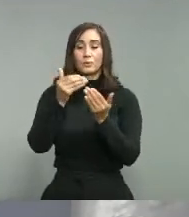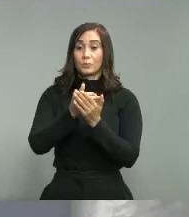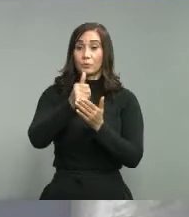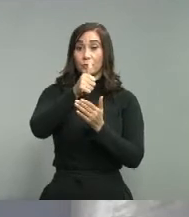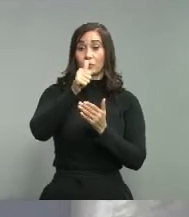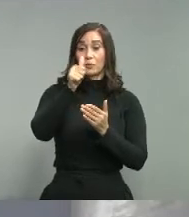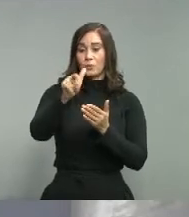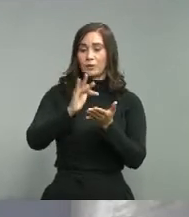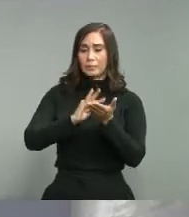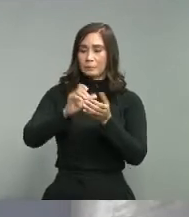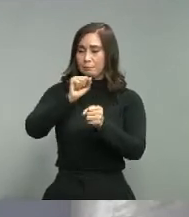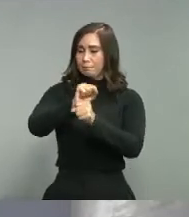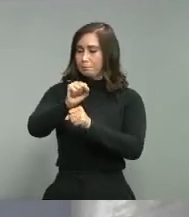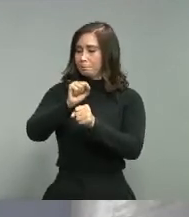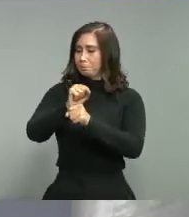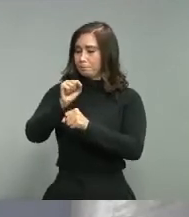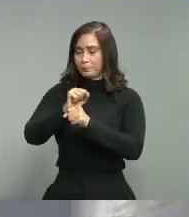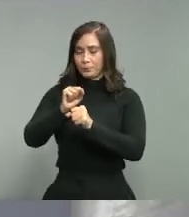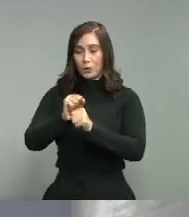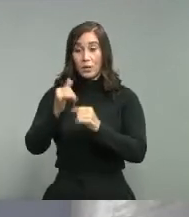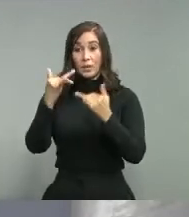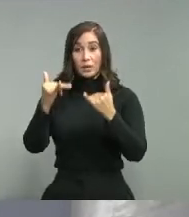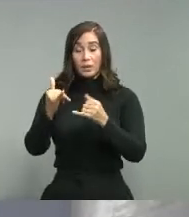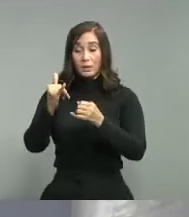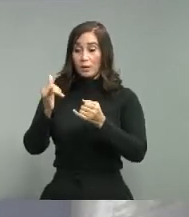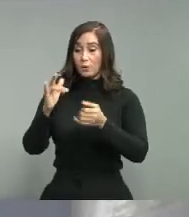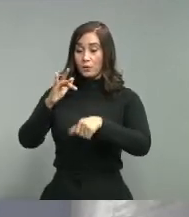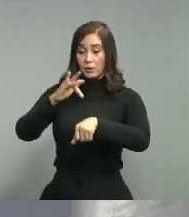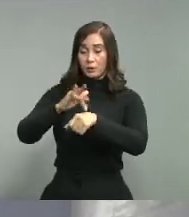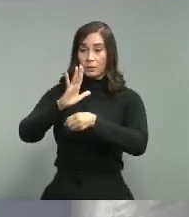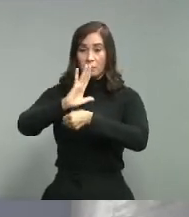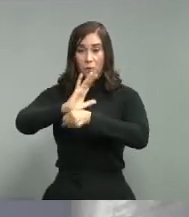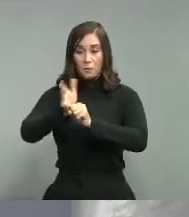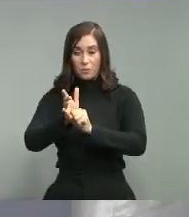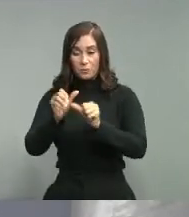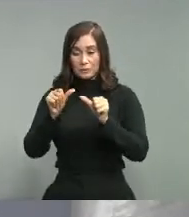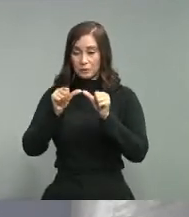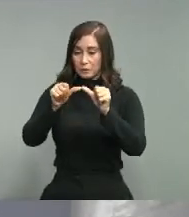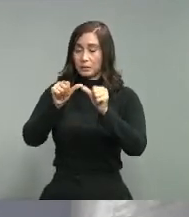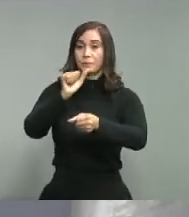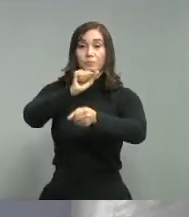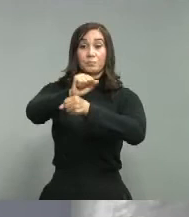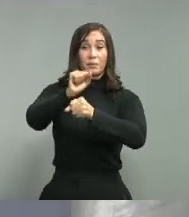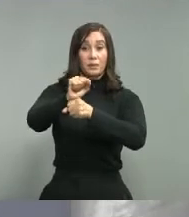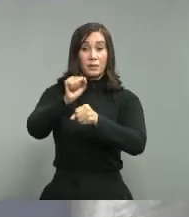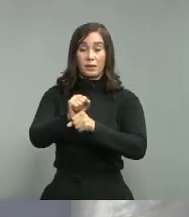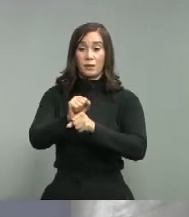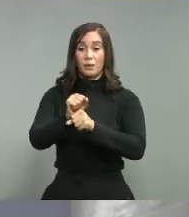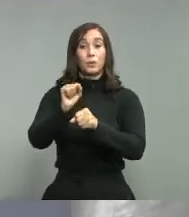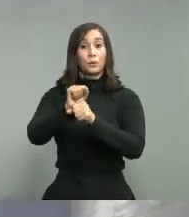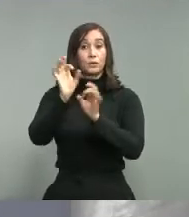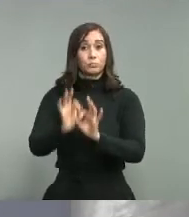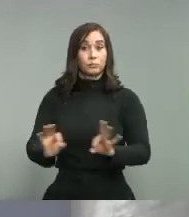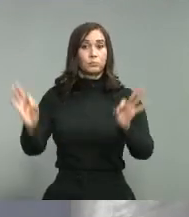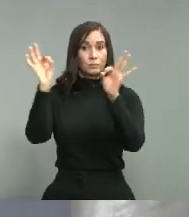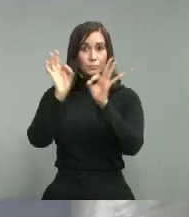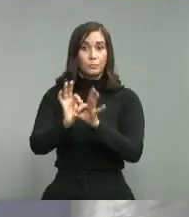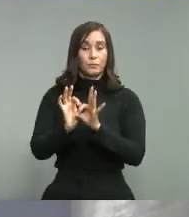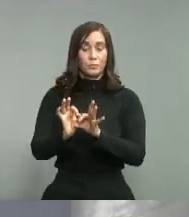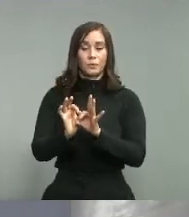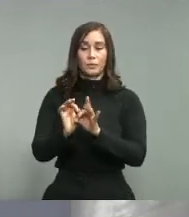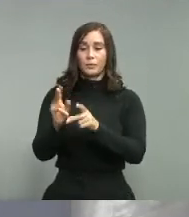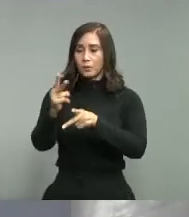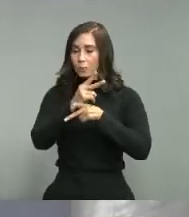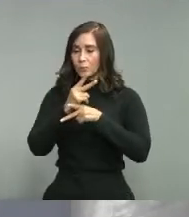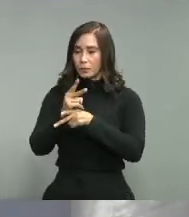una de las enfermeras del país que están cumpliendo una de las labores más importantes del sistema de salud el